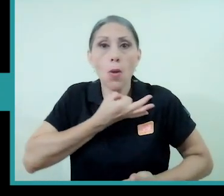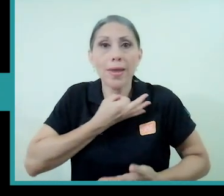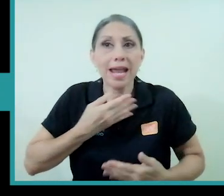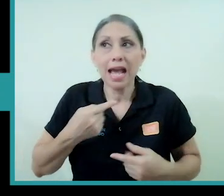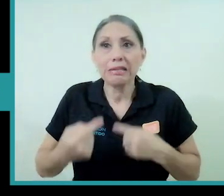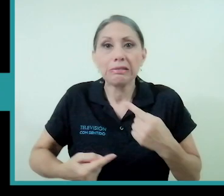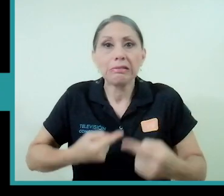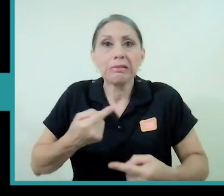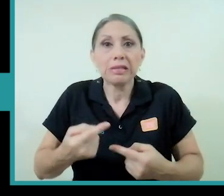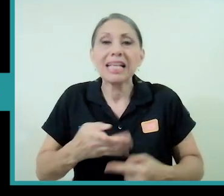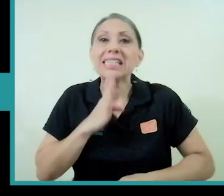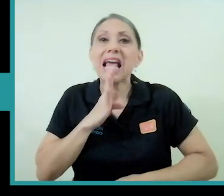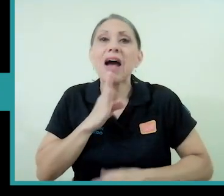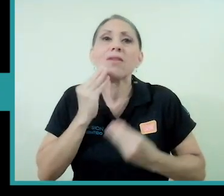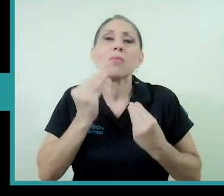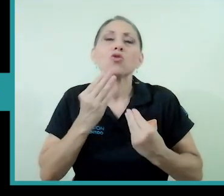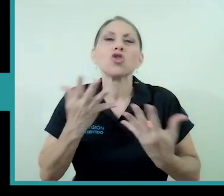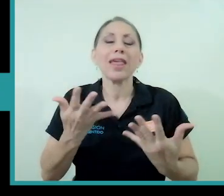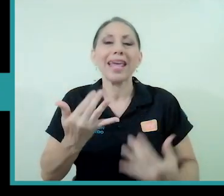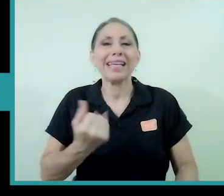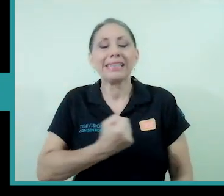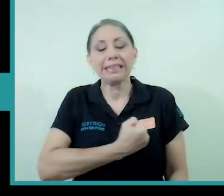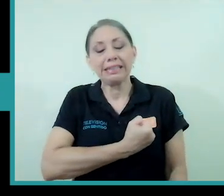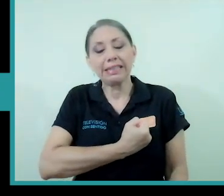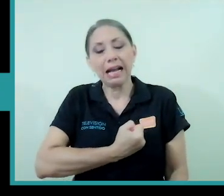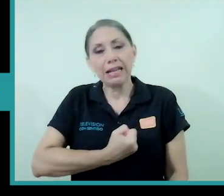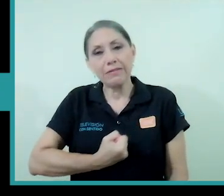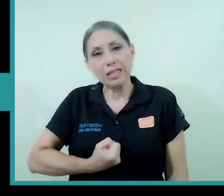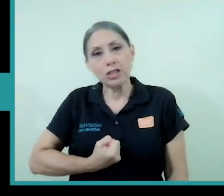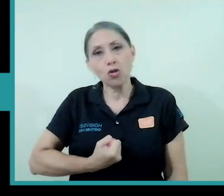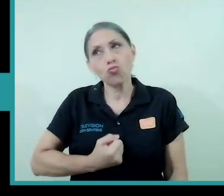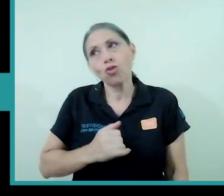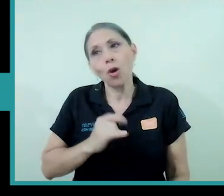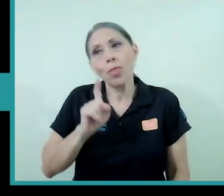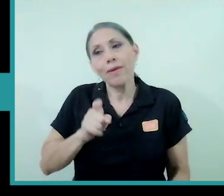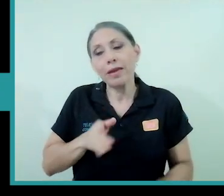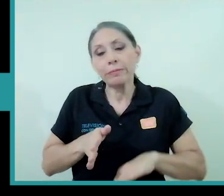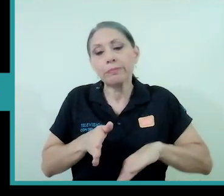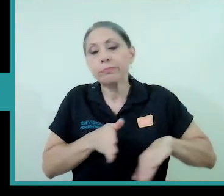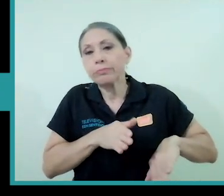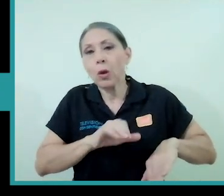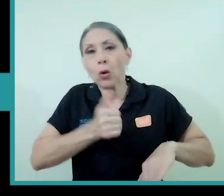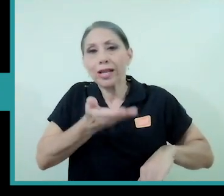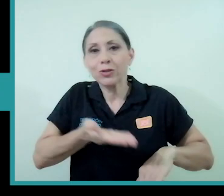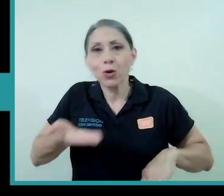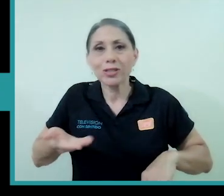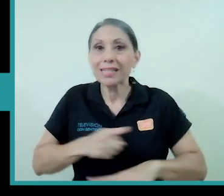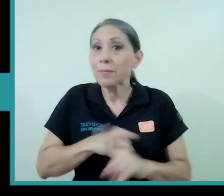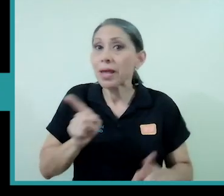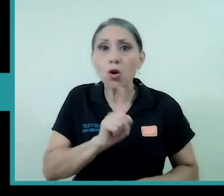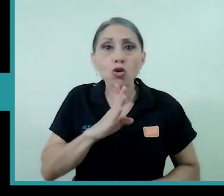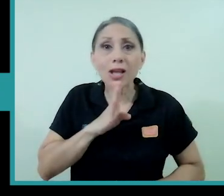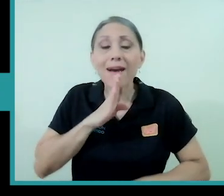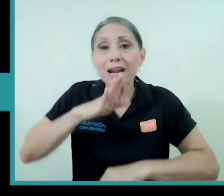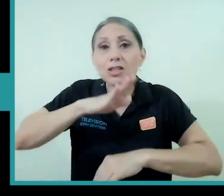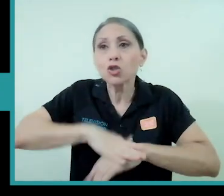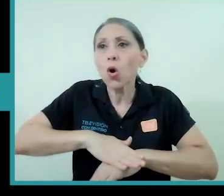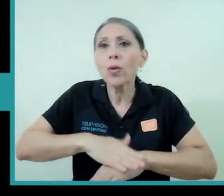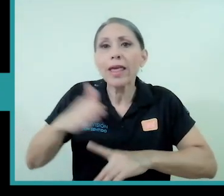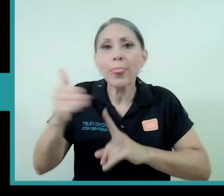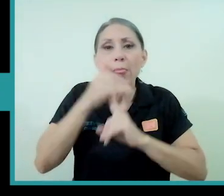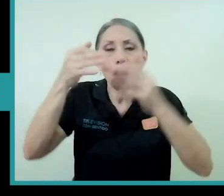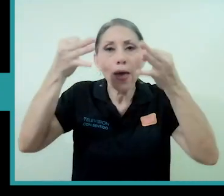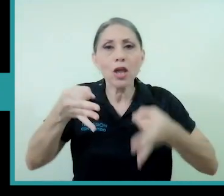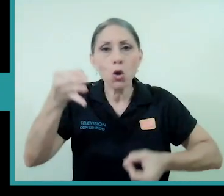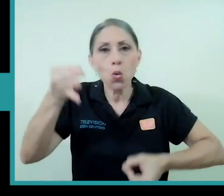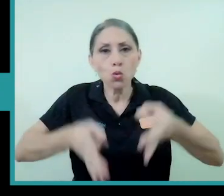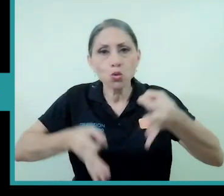se habla mucho de sacrificio sobre otras cosas digamos no se habla de medidas justas o de